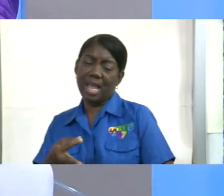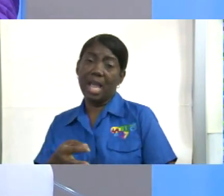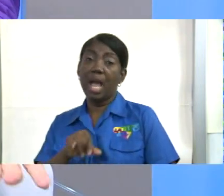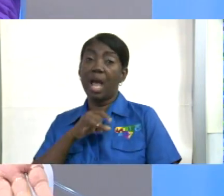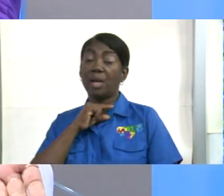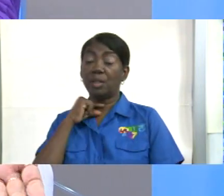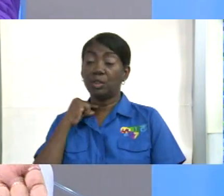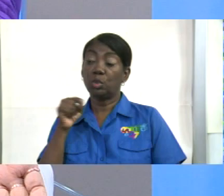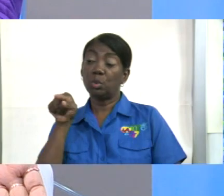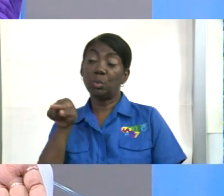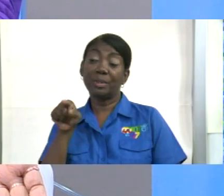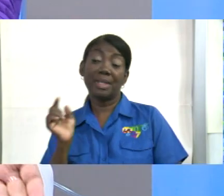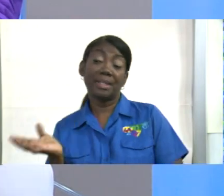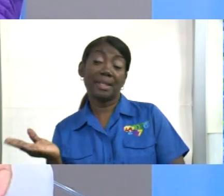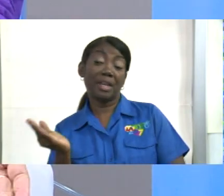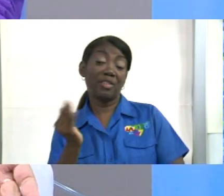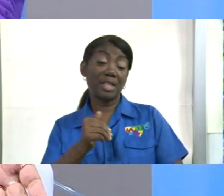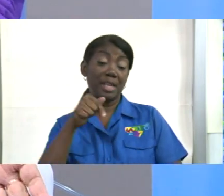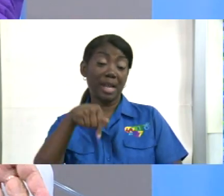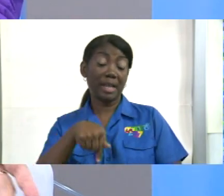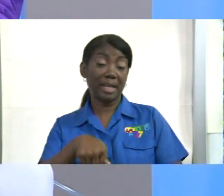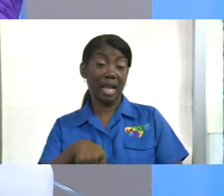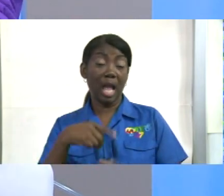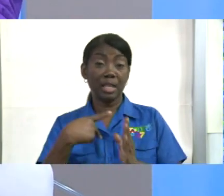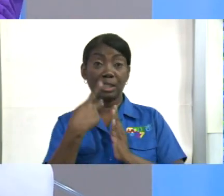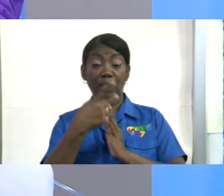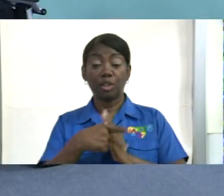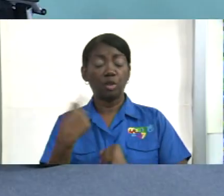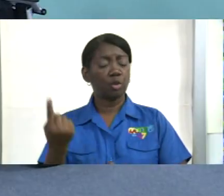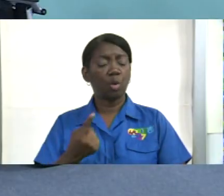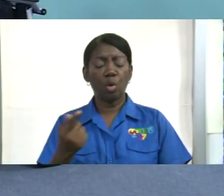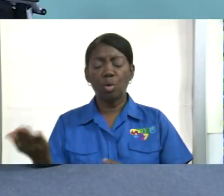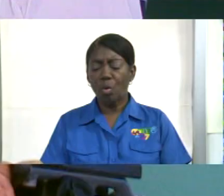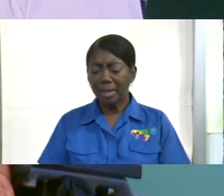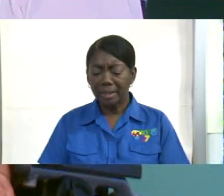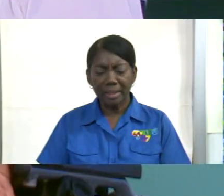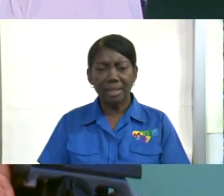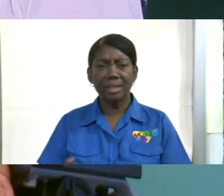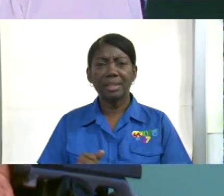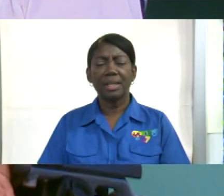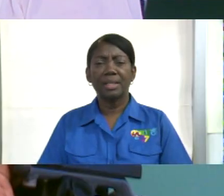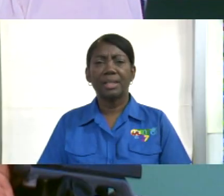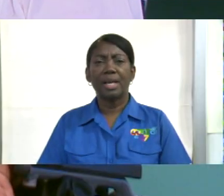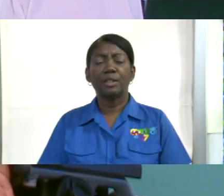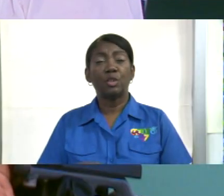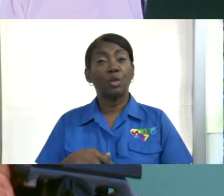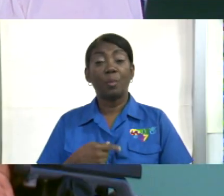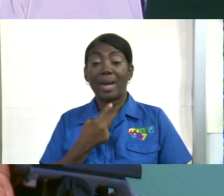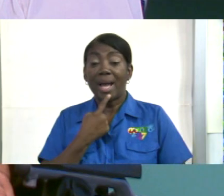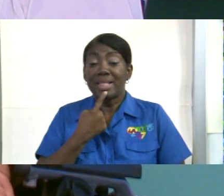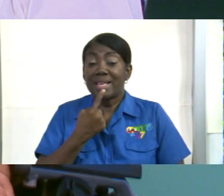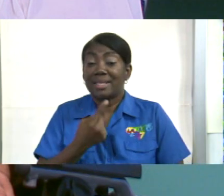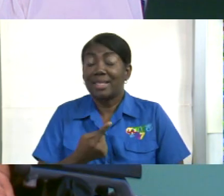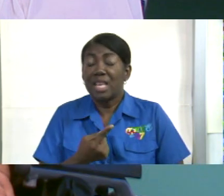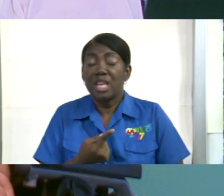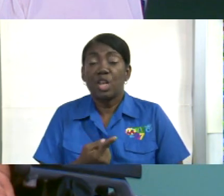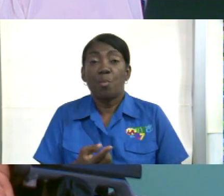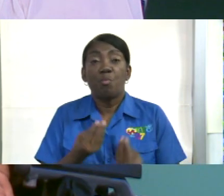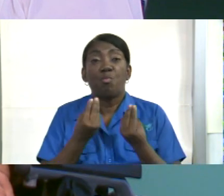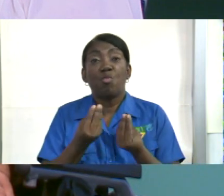que tiene que venir, porque solamente con su presencia nos va a decir mucho. Dicen que son